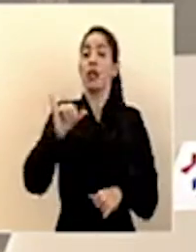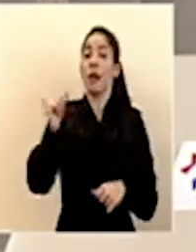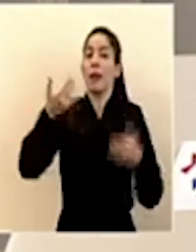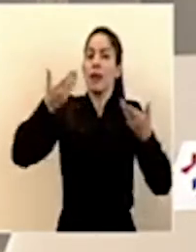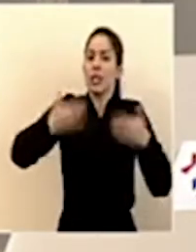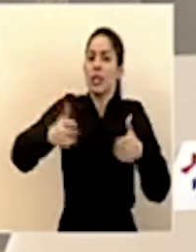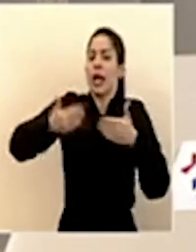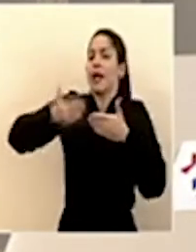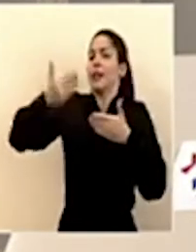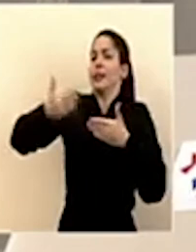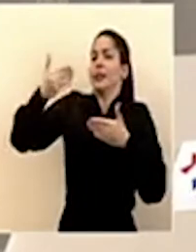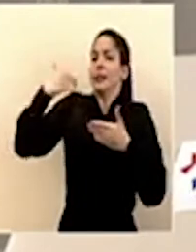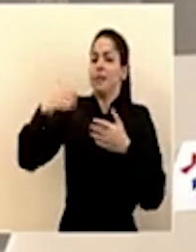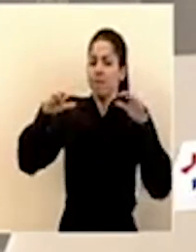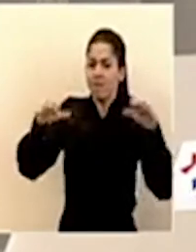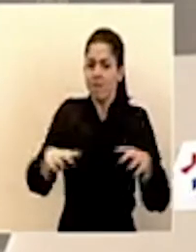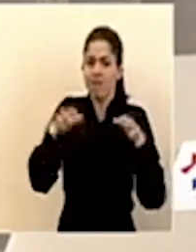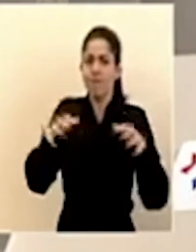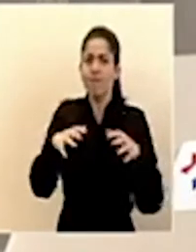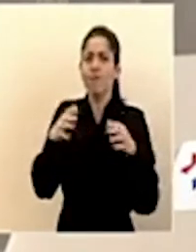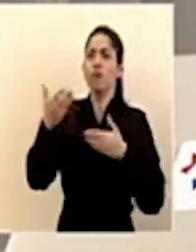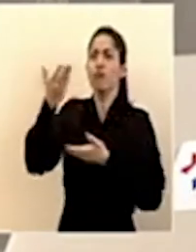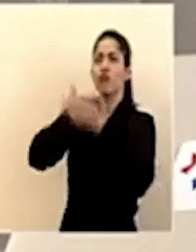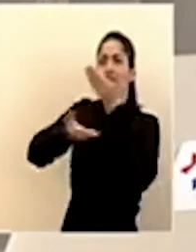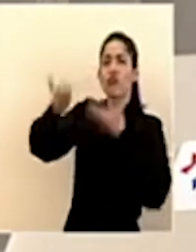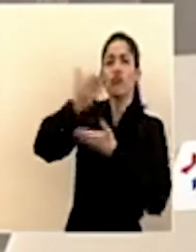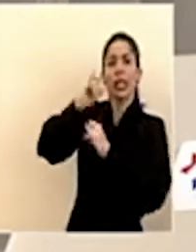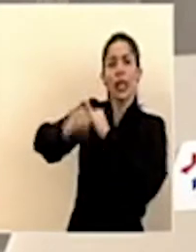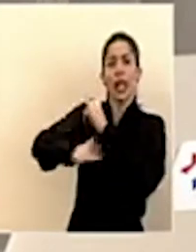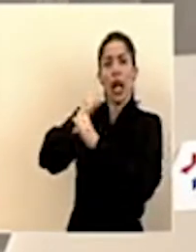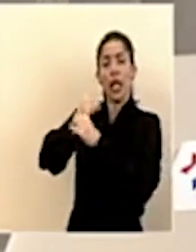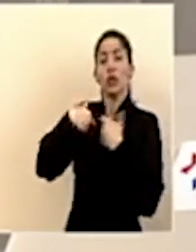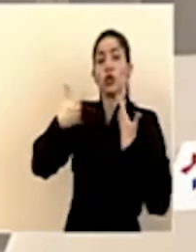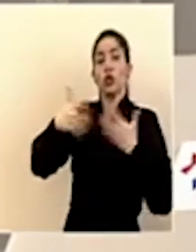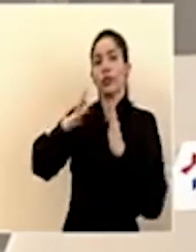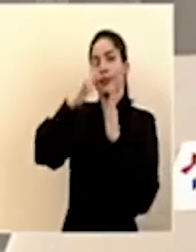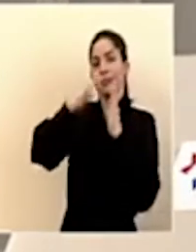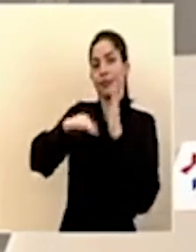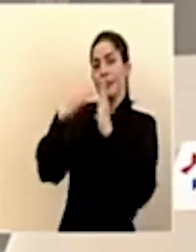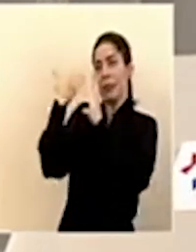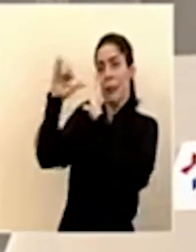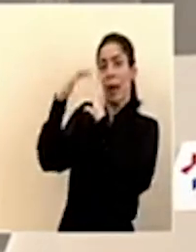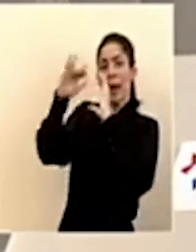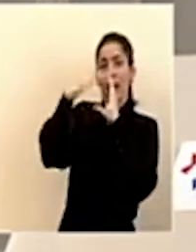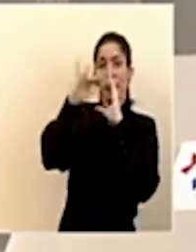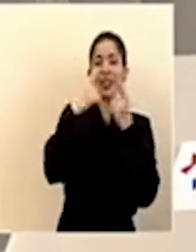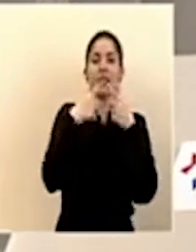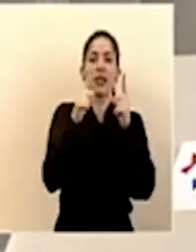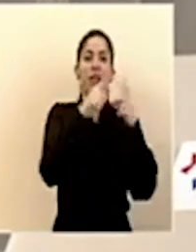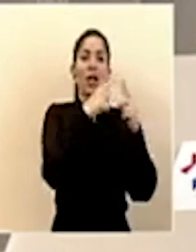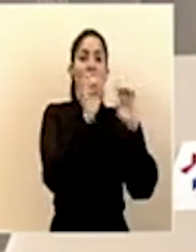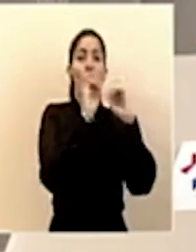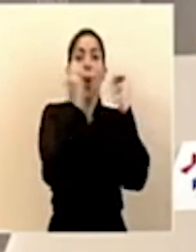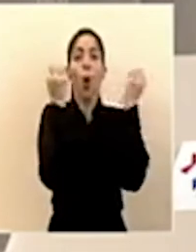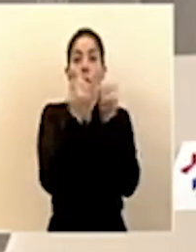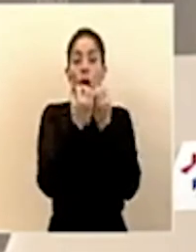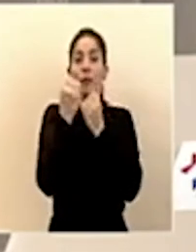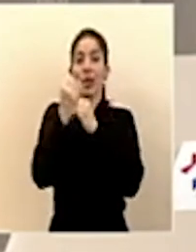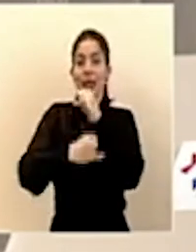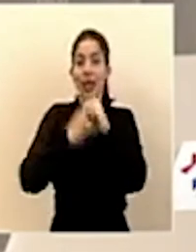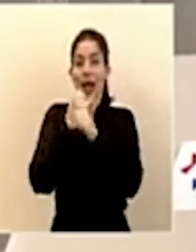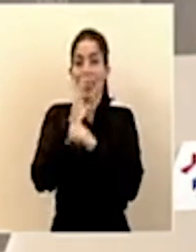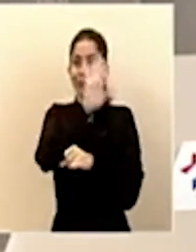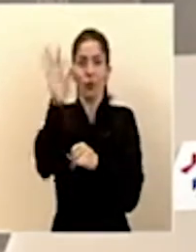actuando en la esfera internacional. He remitido una nota a los distintos organismos multilaterales de